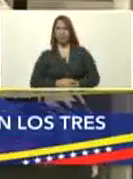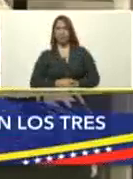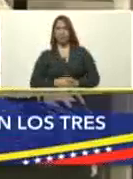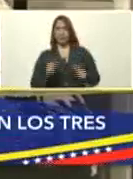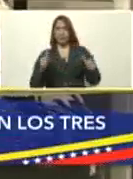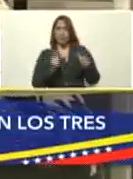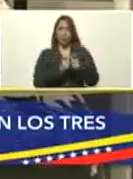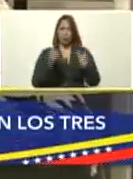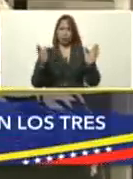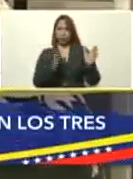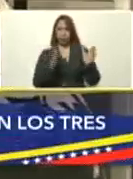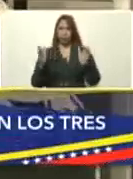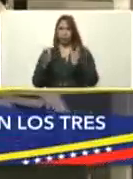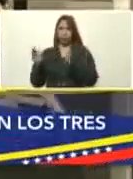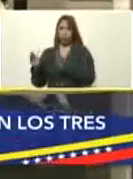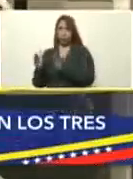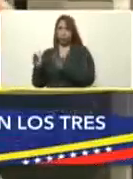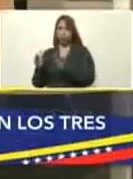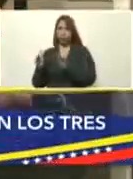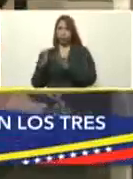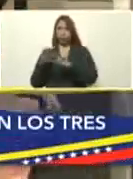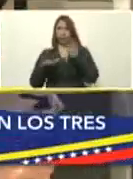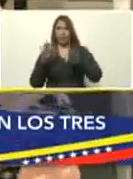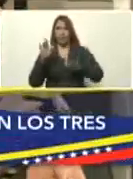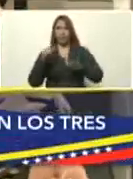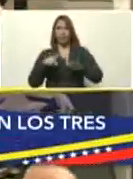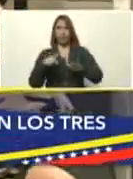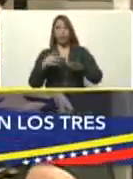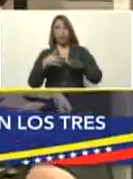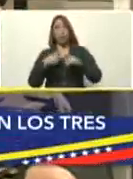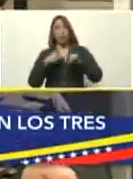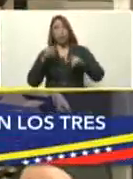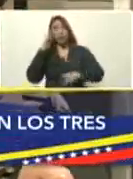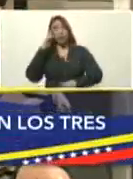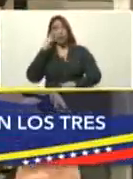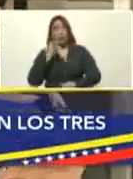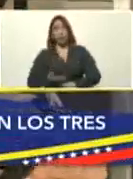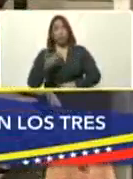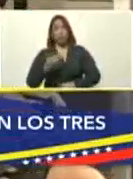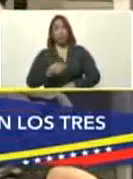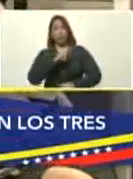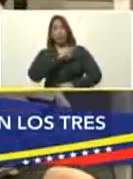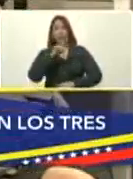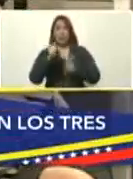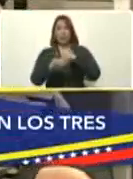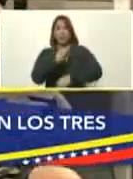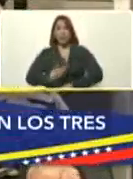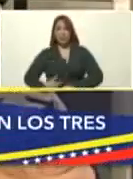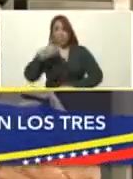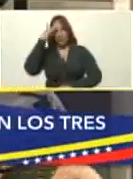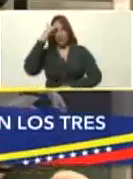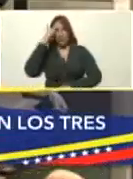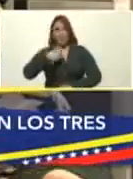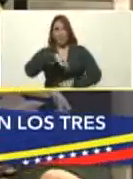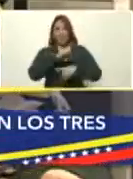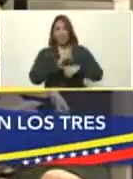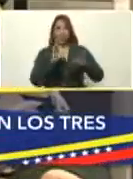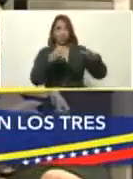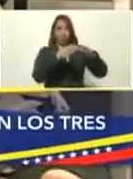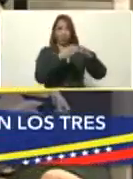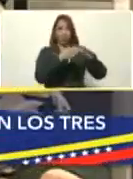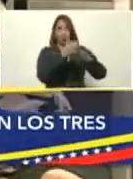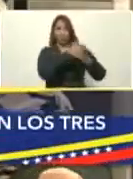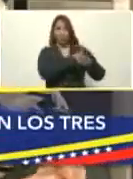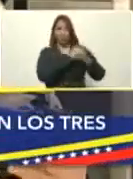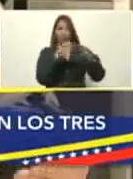Otra razón importantísima es que, como ya también lo comentaba la vicepresidenta, los primeros grupos vacunados son los grupos de mayor